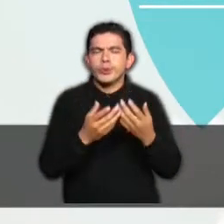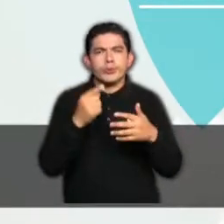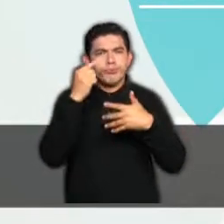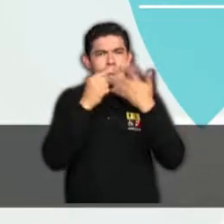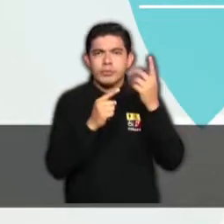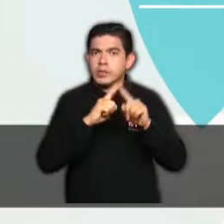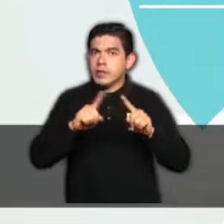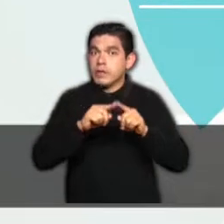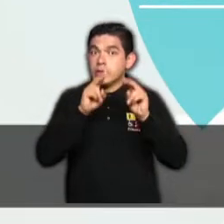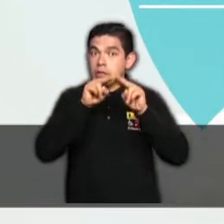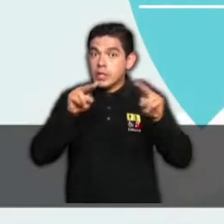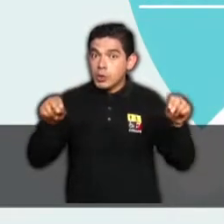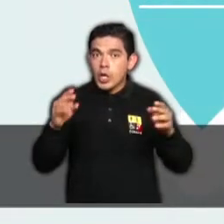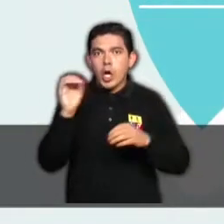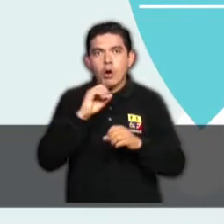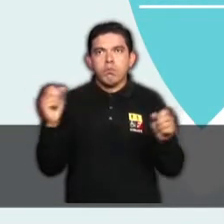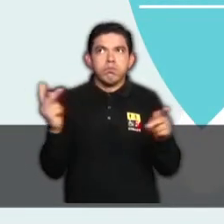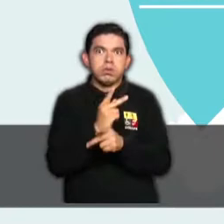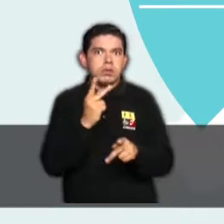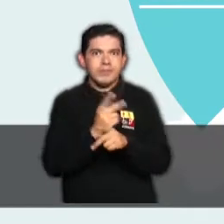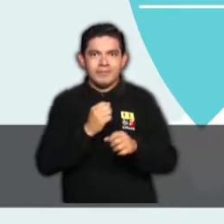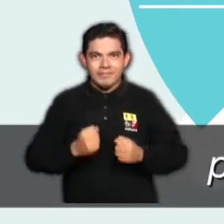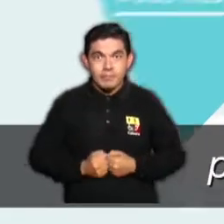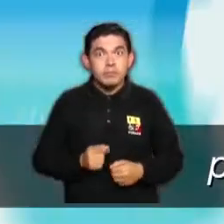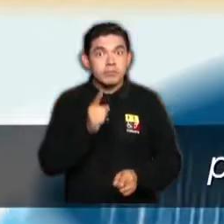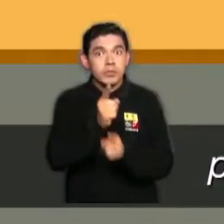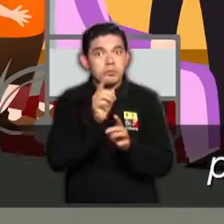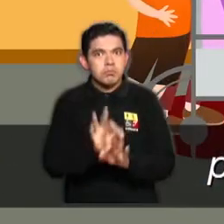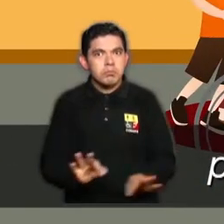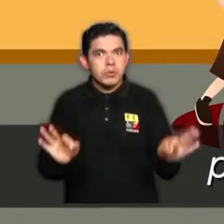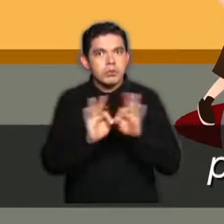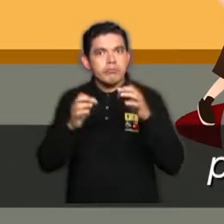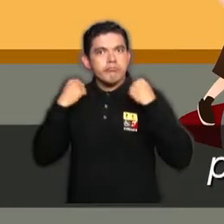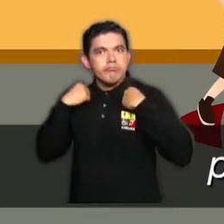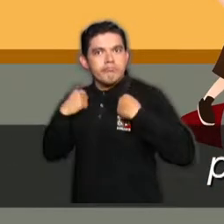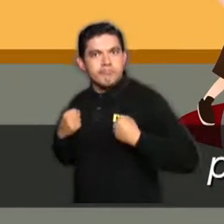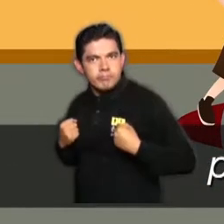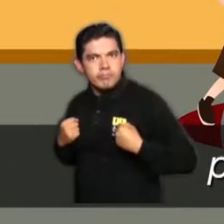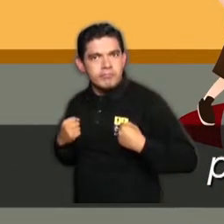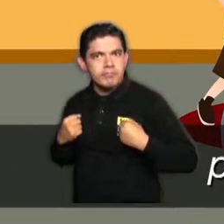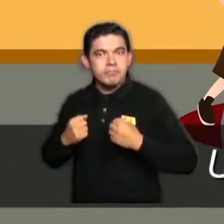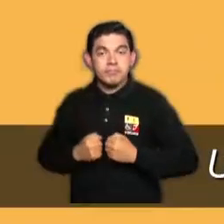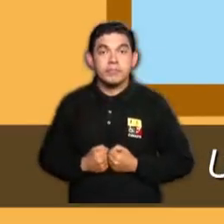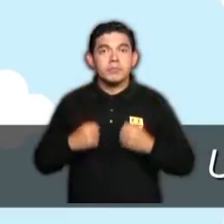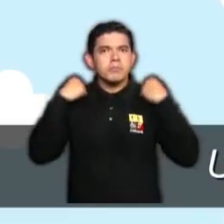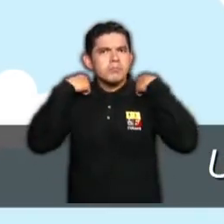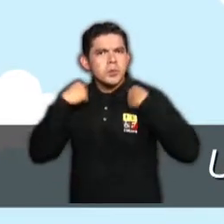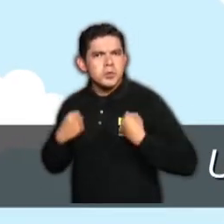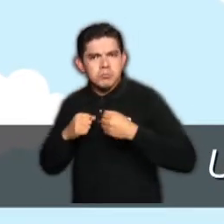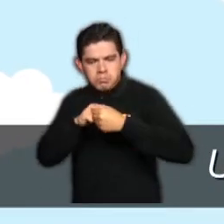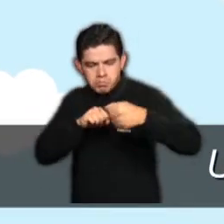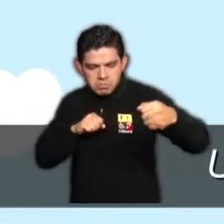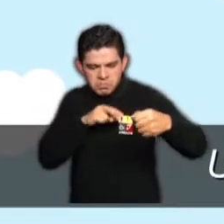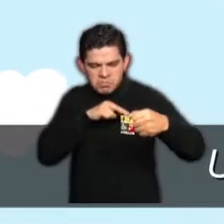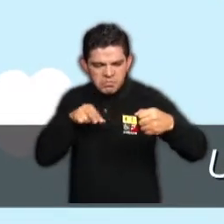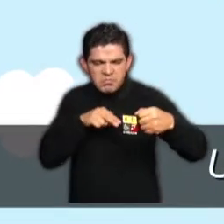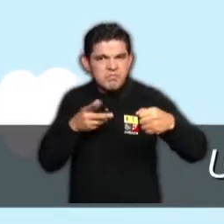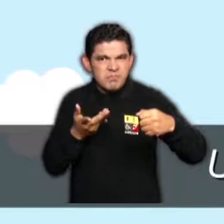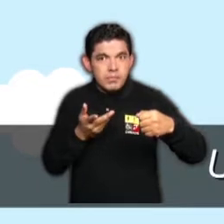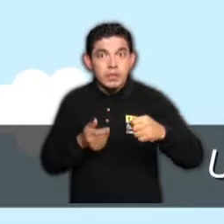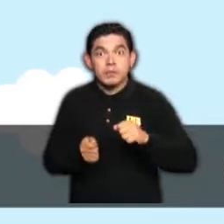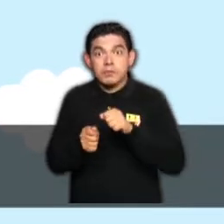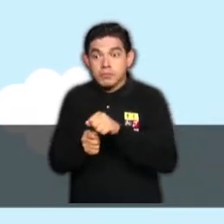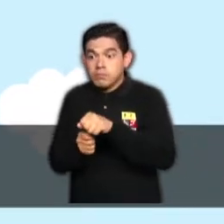múltiples fenómenos naturales y desastres, por ello debes tenerme siempre contigo. Una mochila de emergencia debe tener